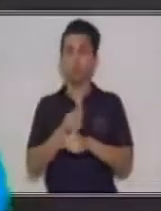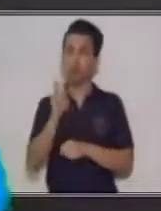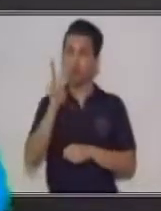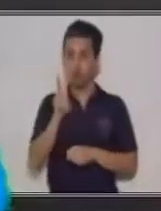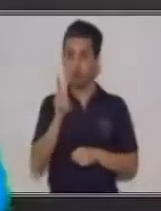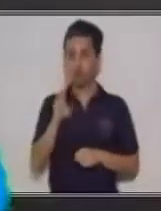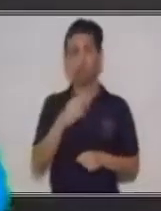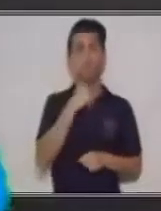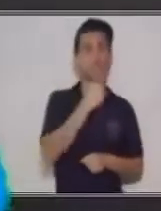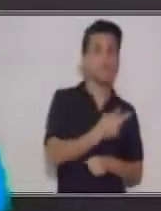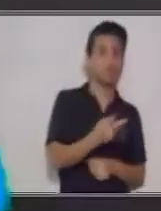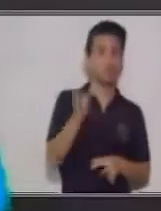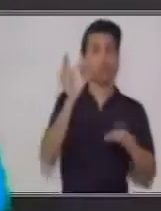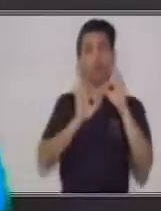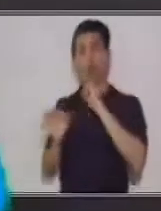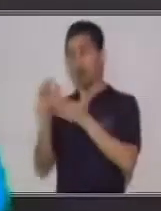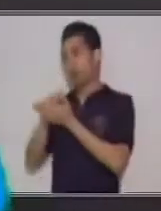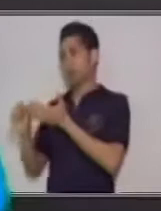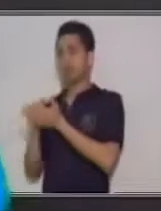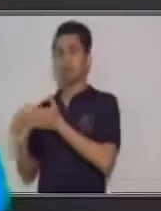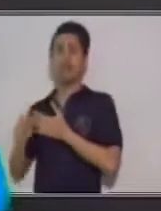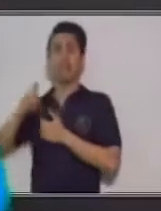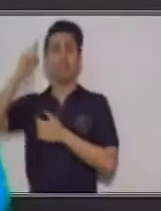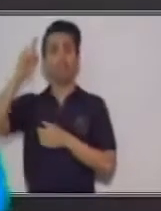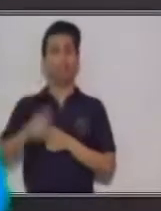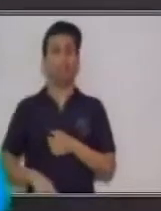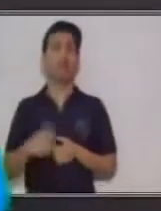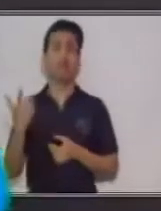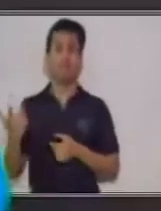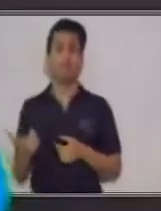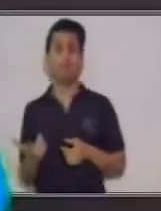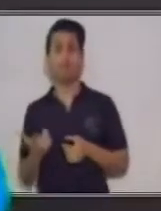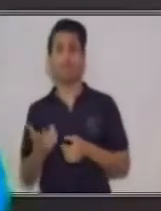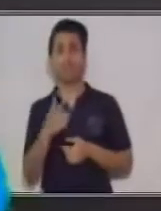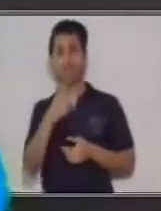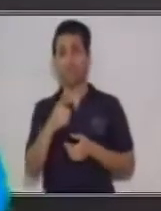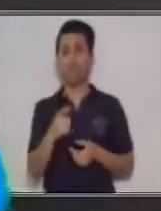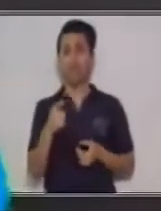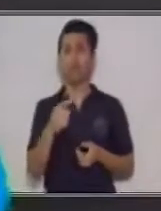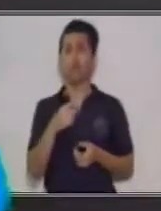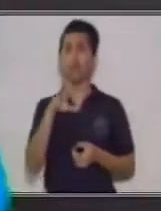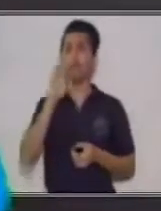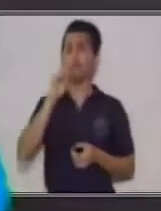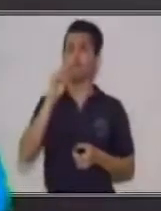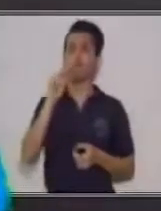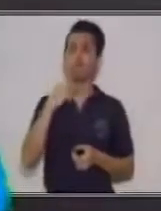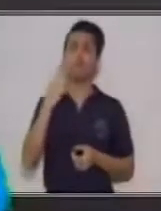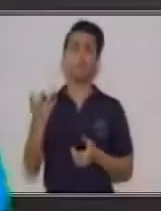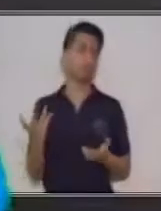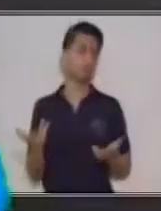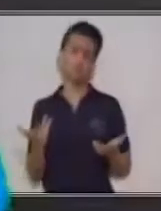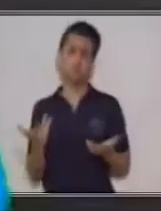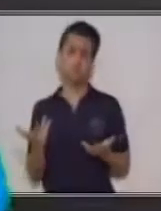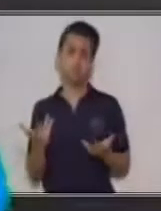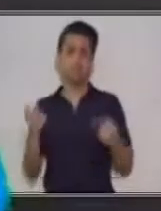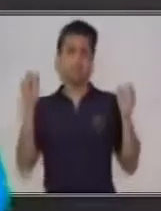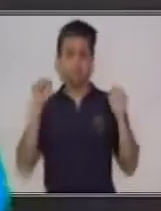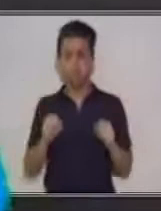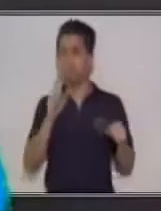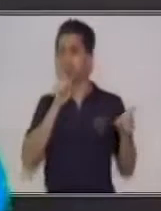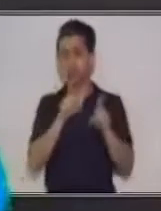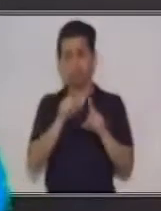No necesariamente tiene que ser un discurso a través de la vía oral, sino que a través también de la vía